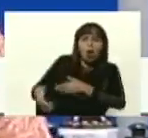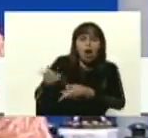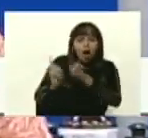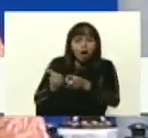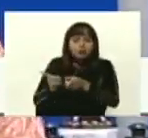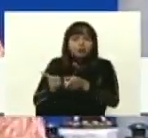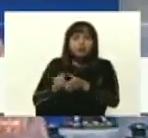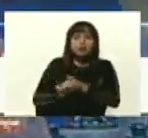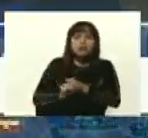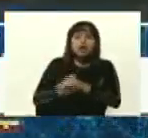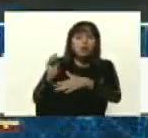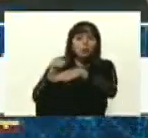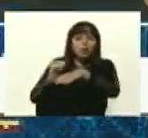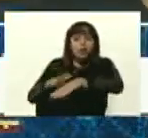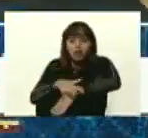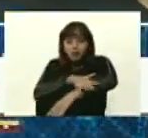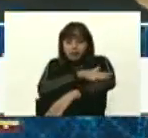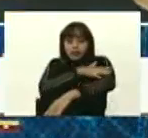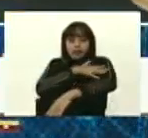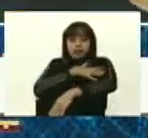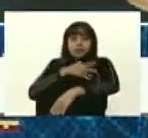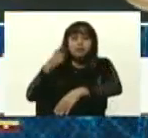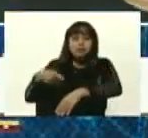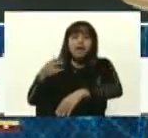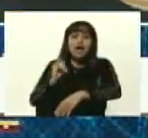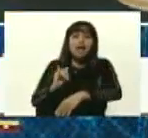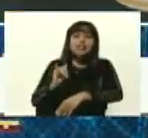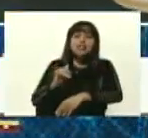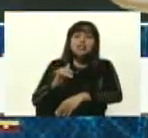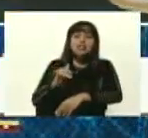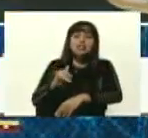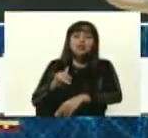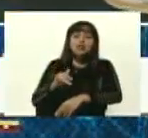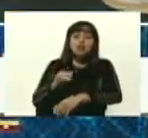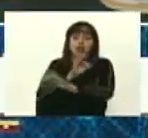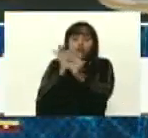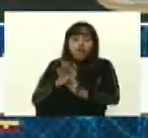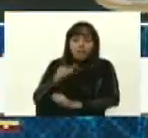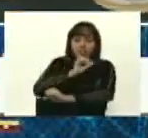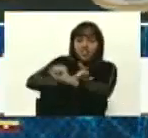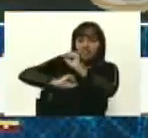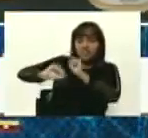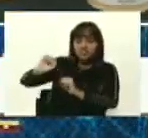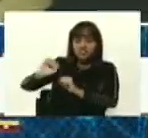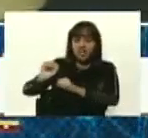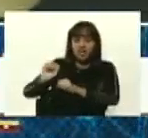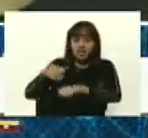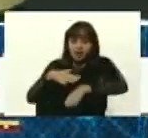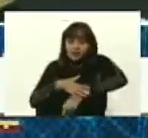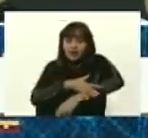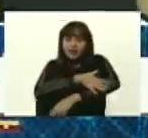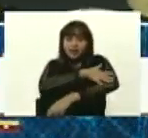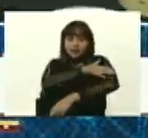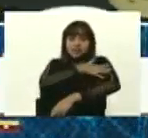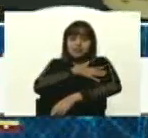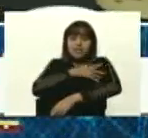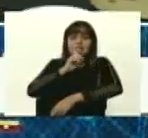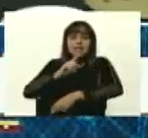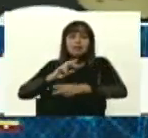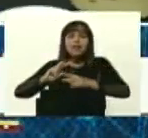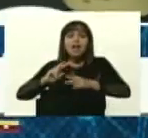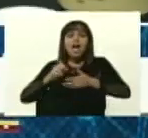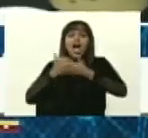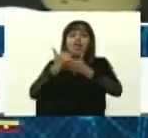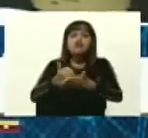¿ok? Y aparte de protegerla, tiene un efecto antimicrobial y regeneradora